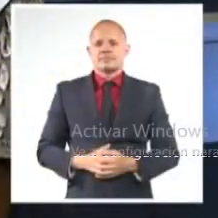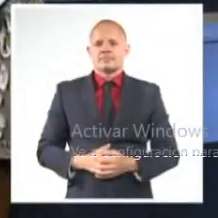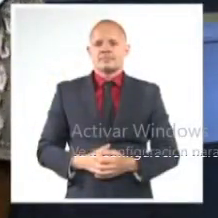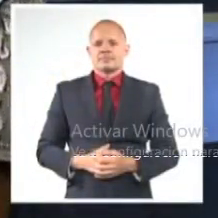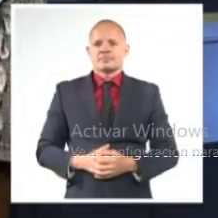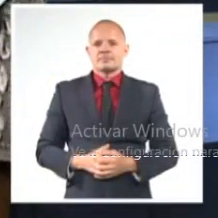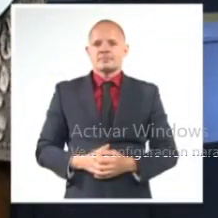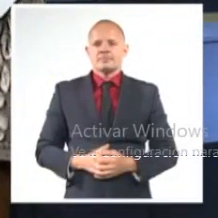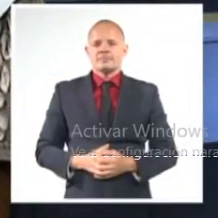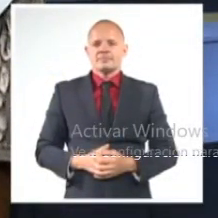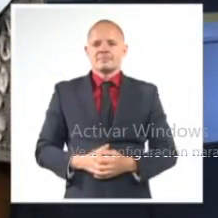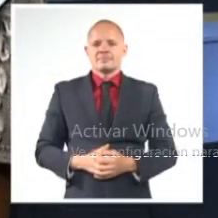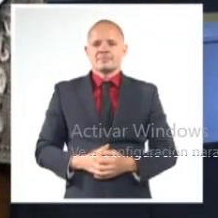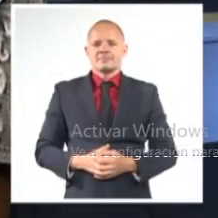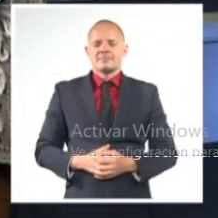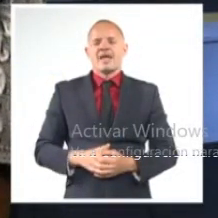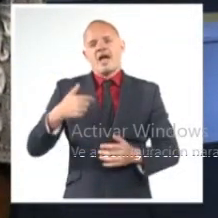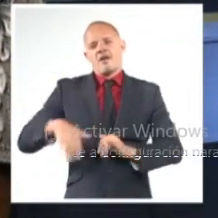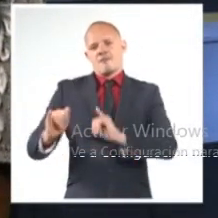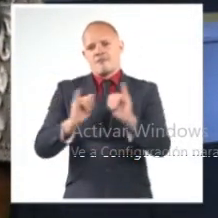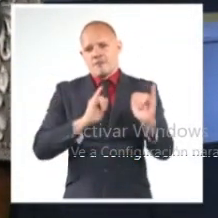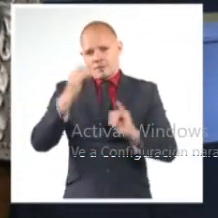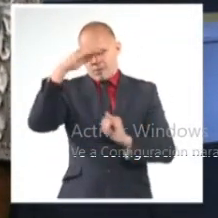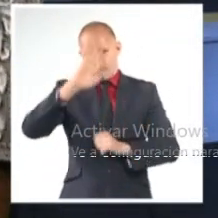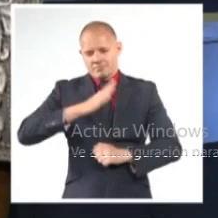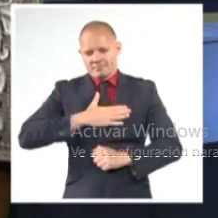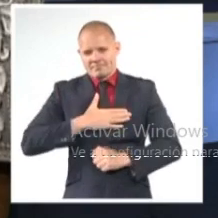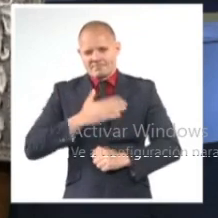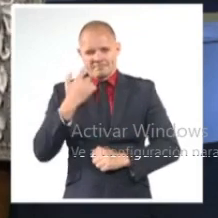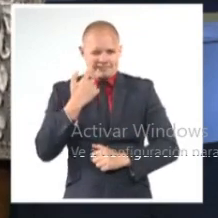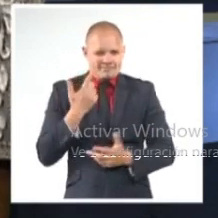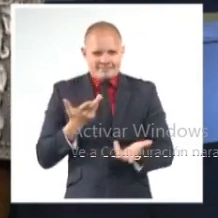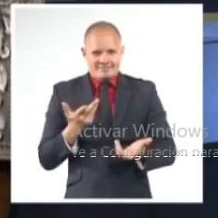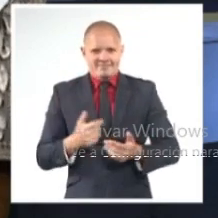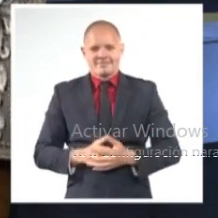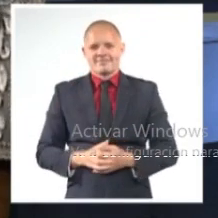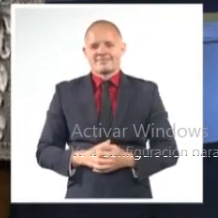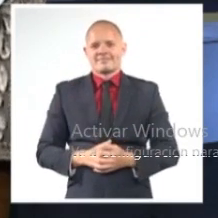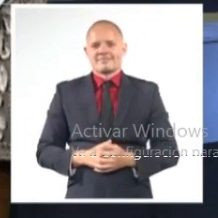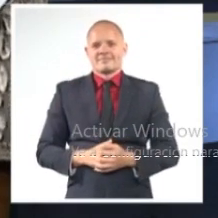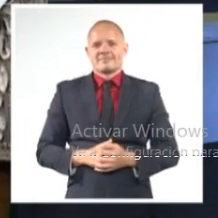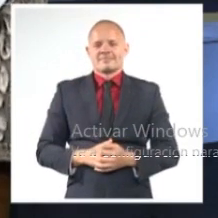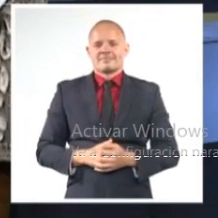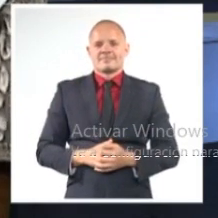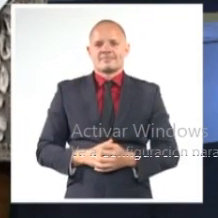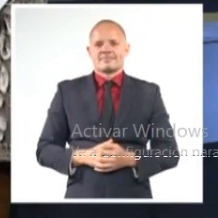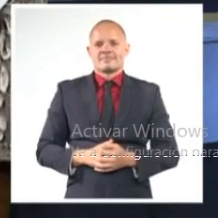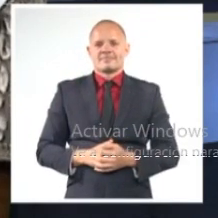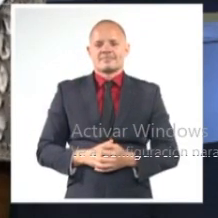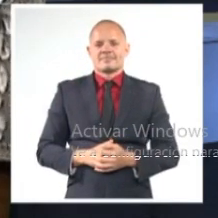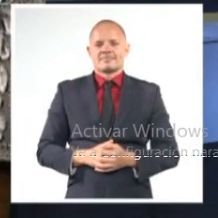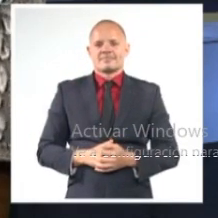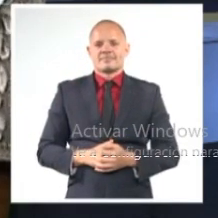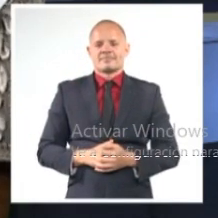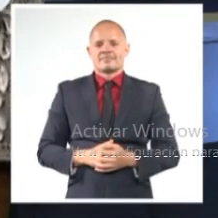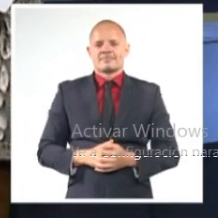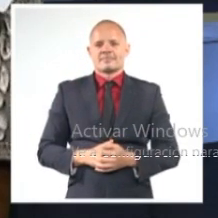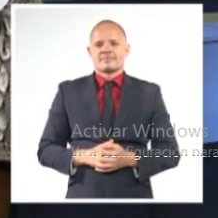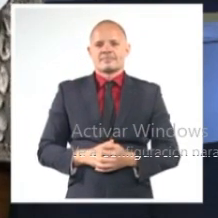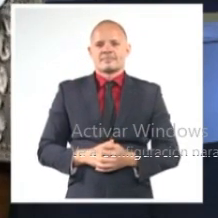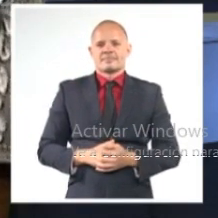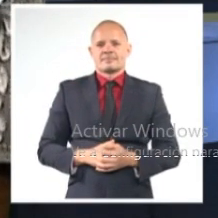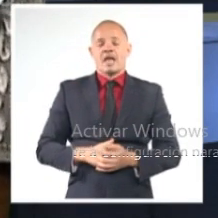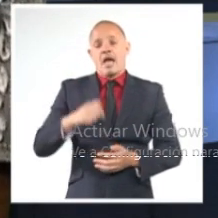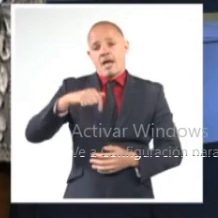Tiempo para nuestro rápido repaso por otras informaciones del ámbito nacional. El miembro del Buro Político y Ministro de Relaciones Exteriores de